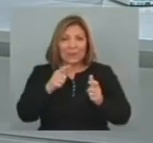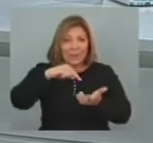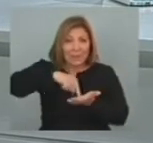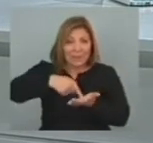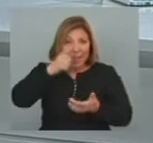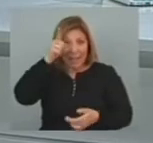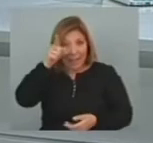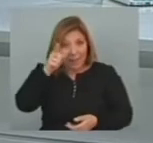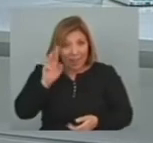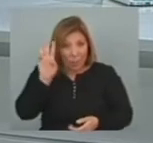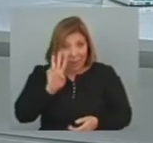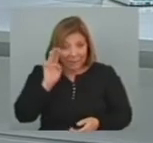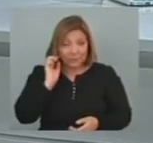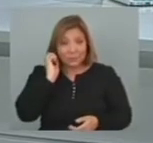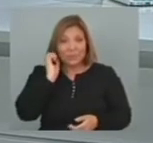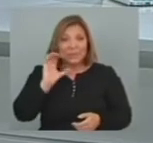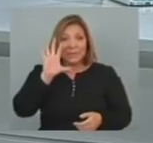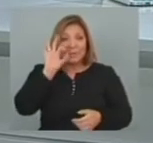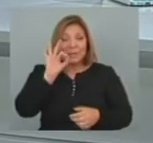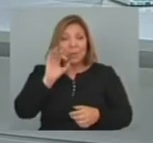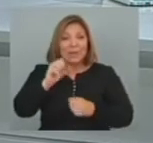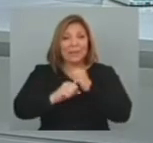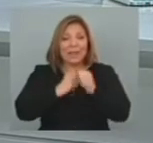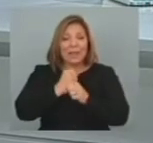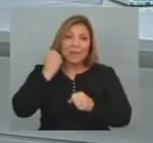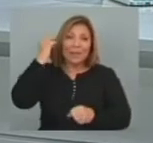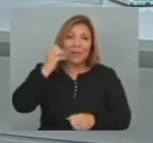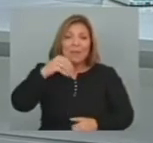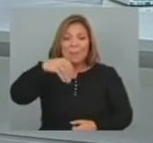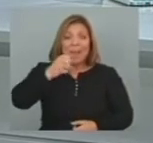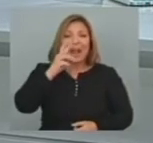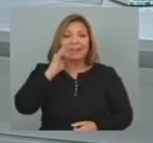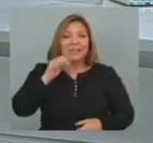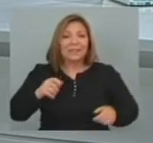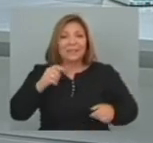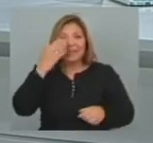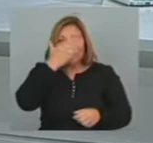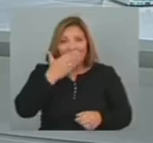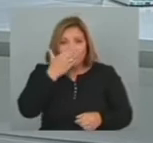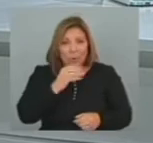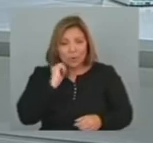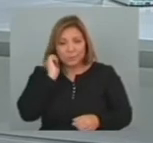Norteamericana Los 50 años Del discurso De Martin Luther King Yo tengo un sueño